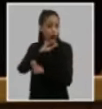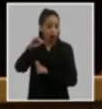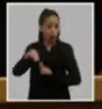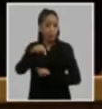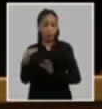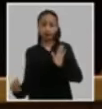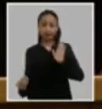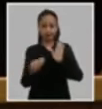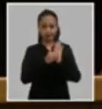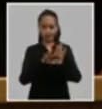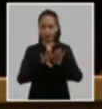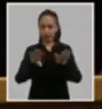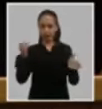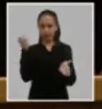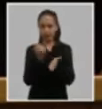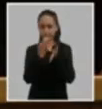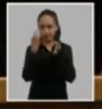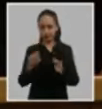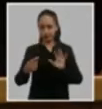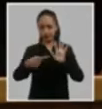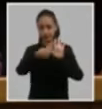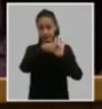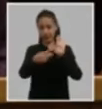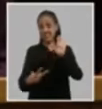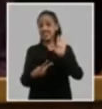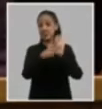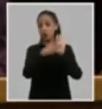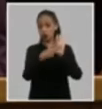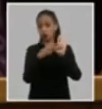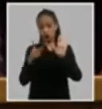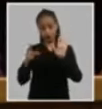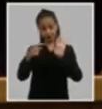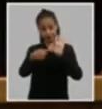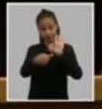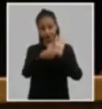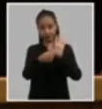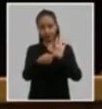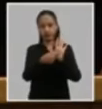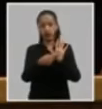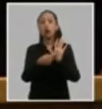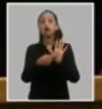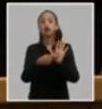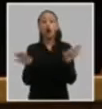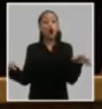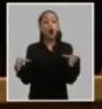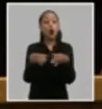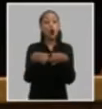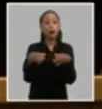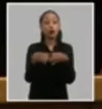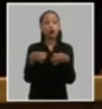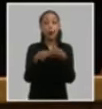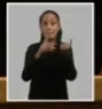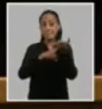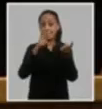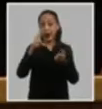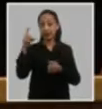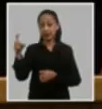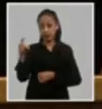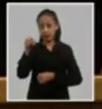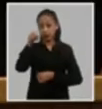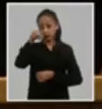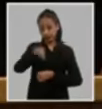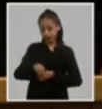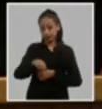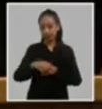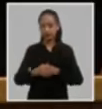incorporadas segundo encargar al comité central del partido comunista de Cuba que la